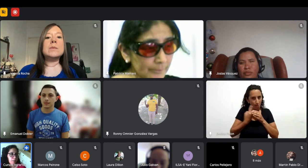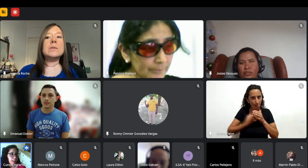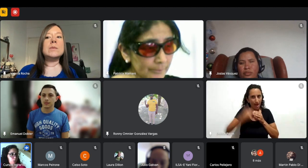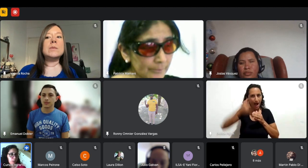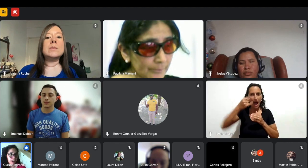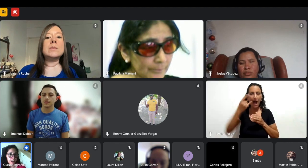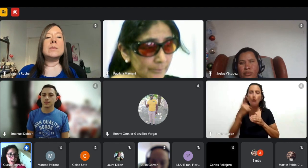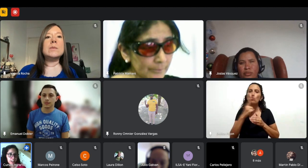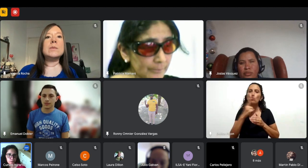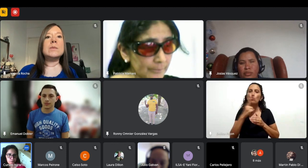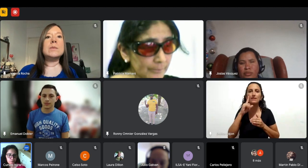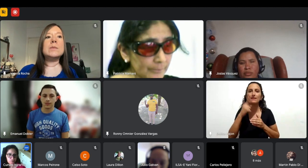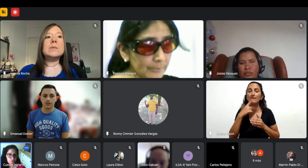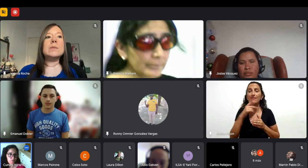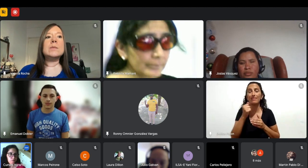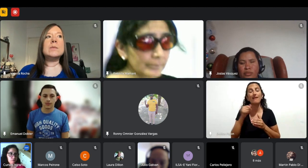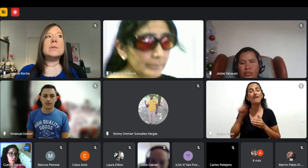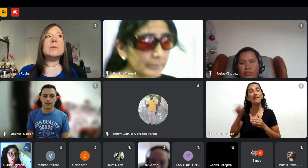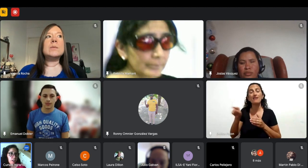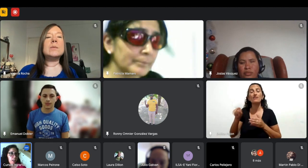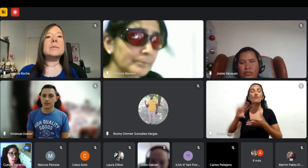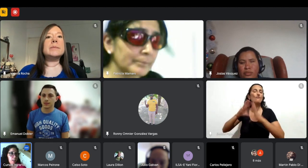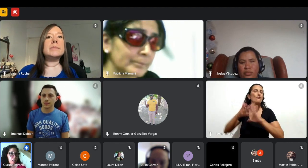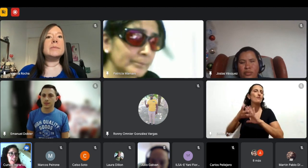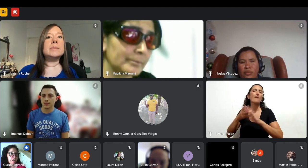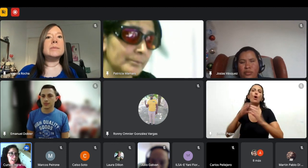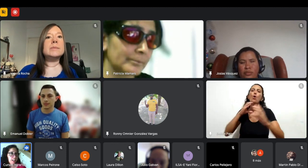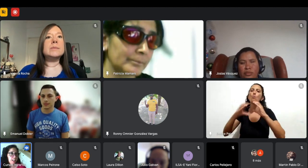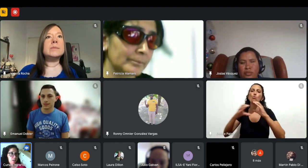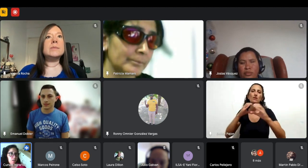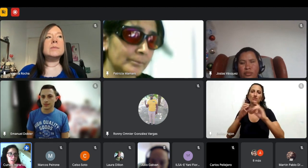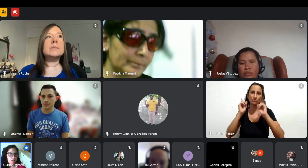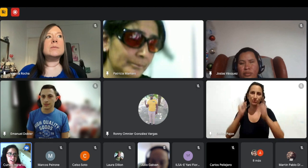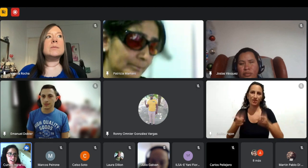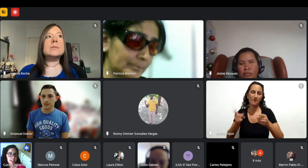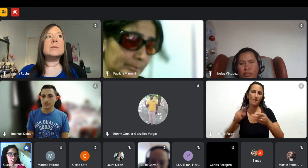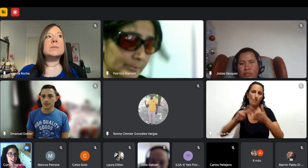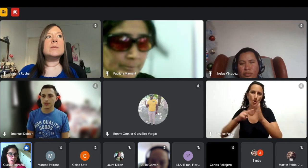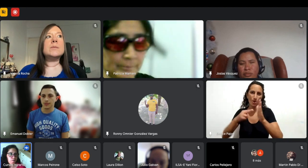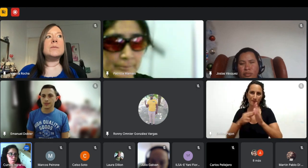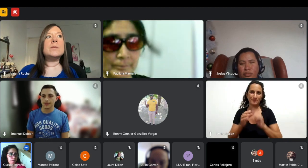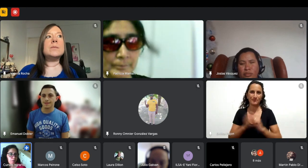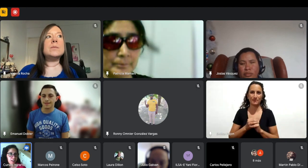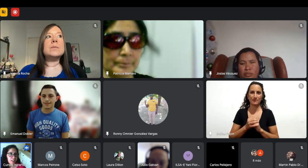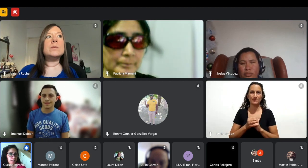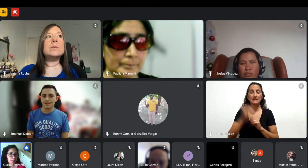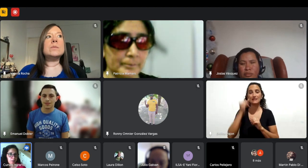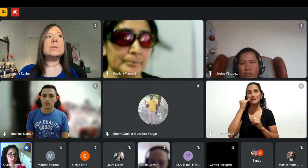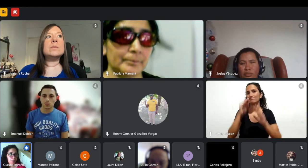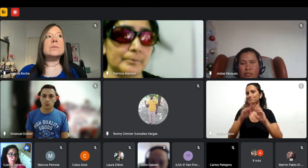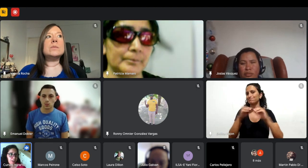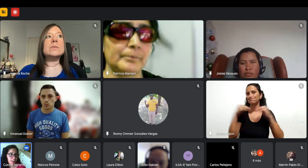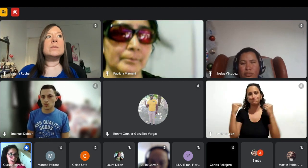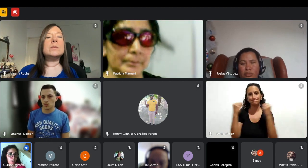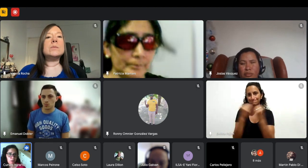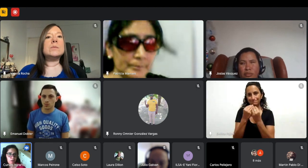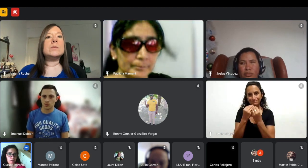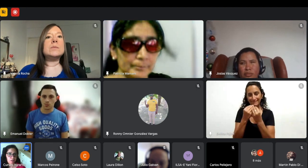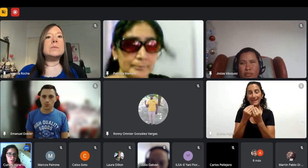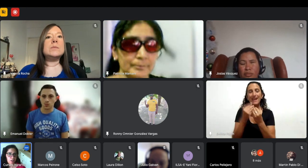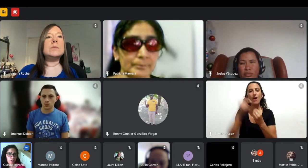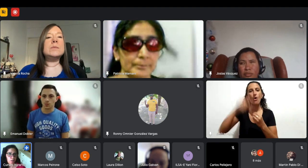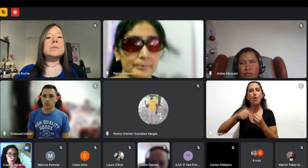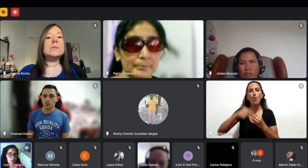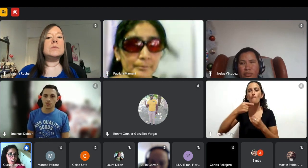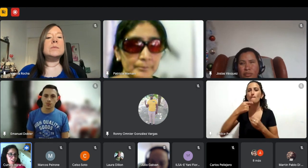asistencia para la comunicación para ir cerrando el día de hoy vamos a hacer la última pregunta que es como